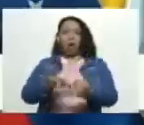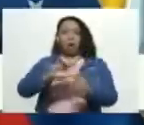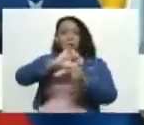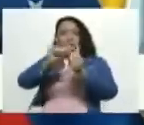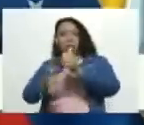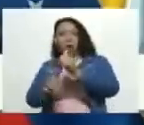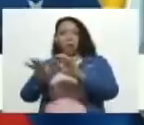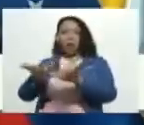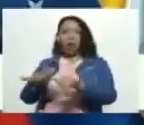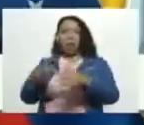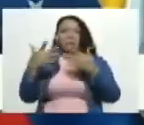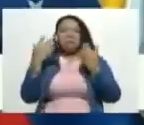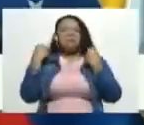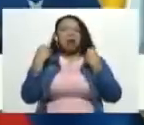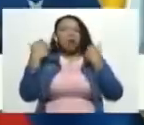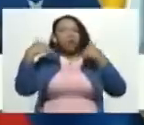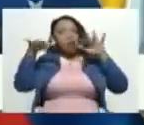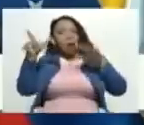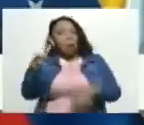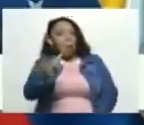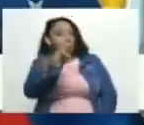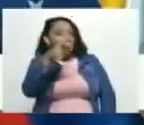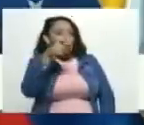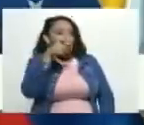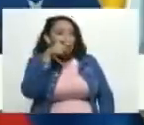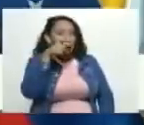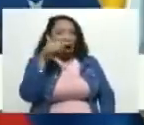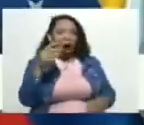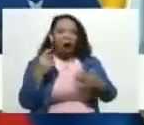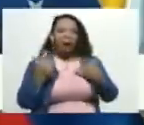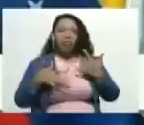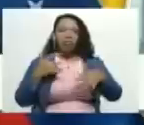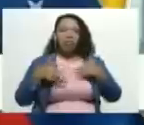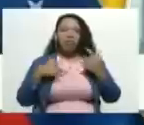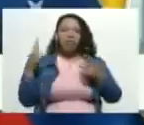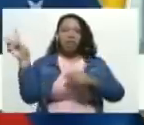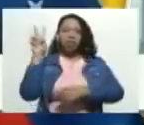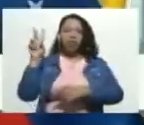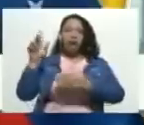para supuestamente vigilar, administrar los activos de Venezuela en el exterior.